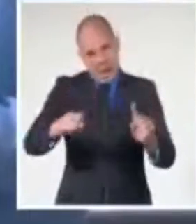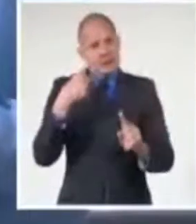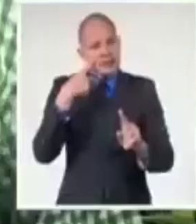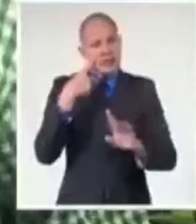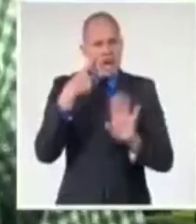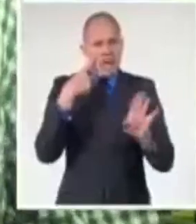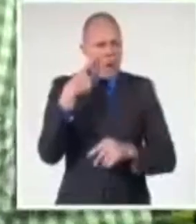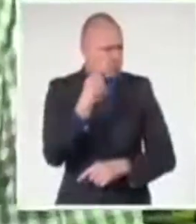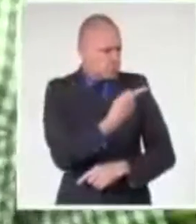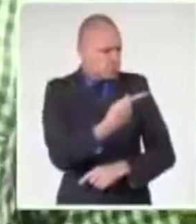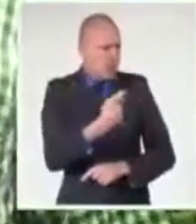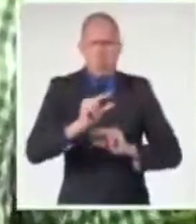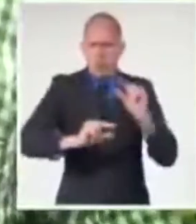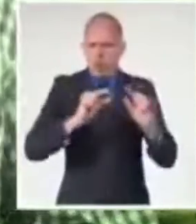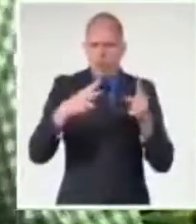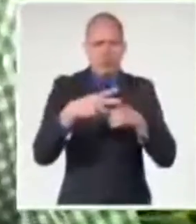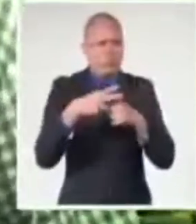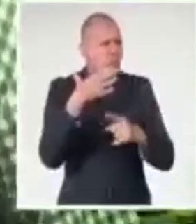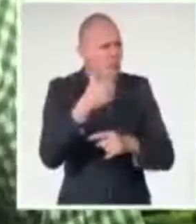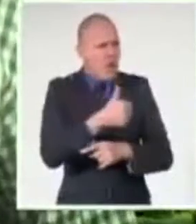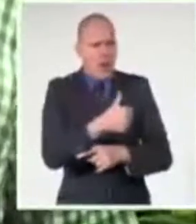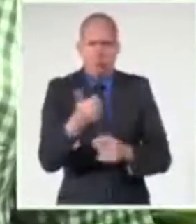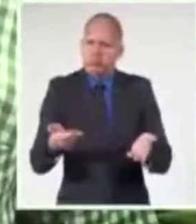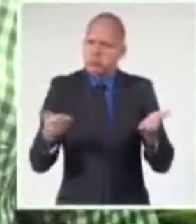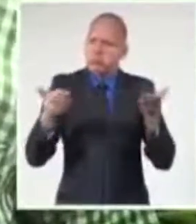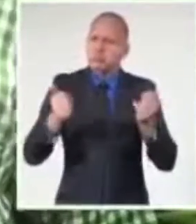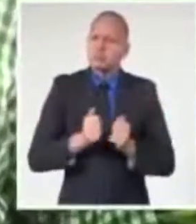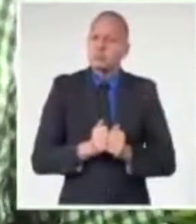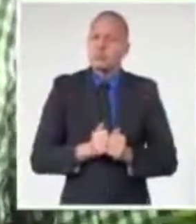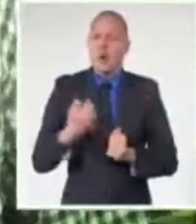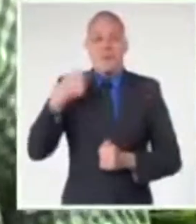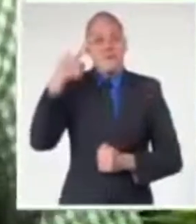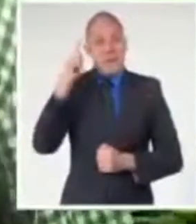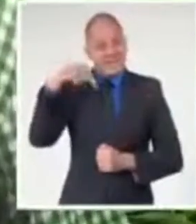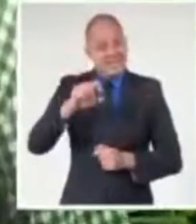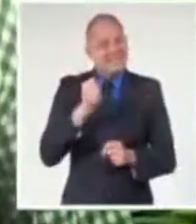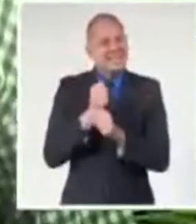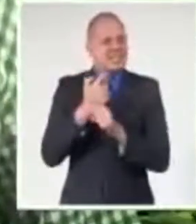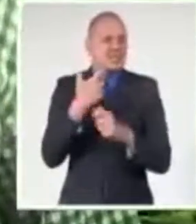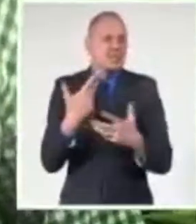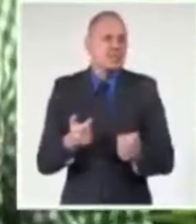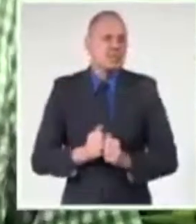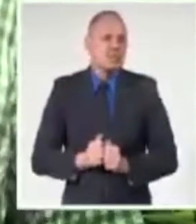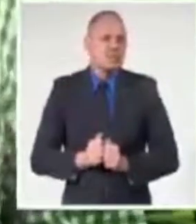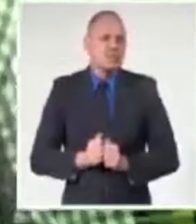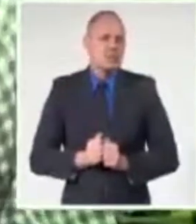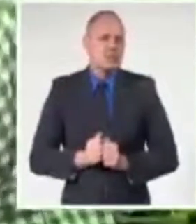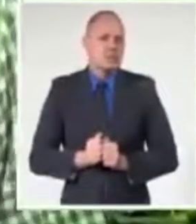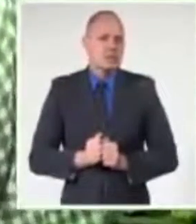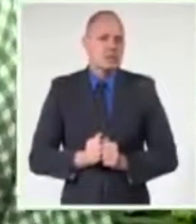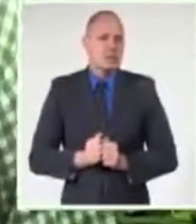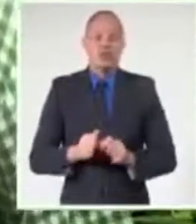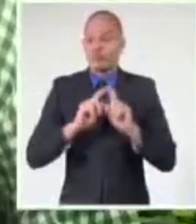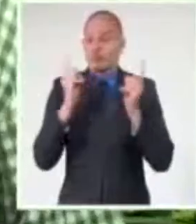que haya determinada recuperación. La primera tarea que hay aquí, la responsabilidad que tenemos, yo creo, que todos los cubanos, es la